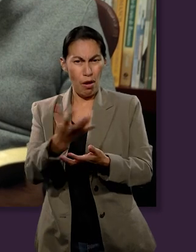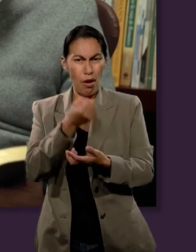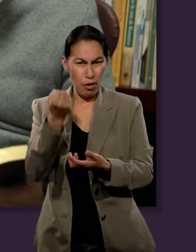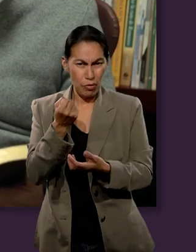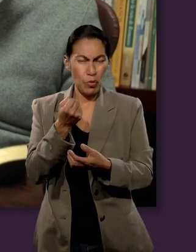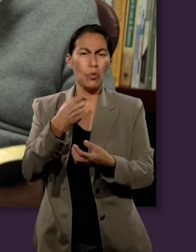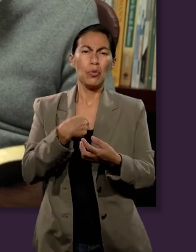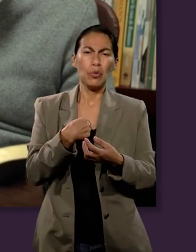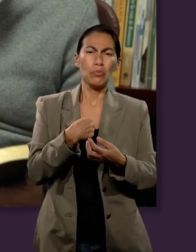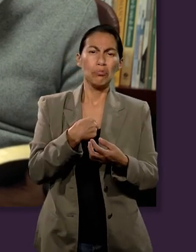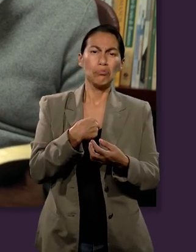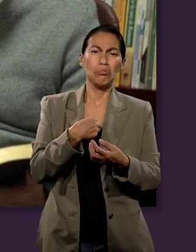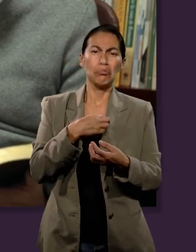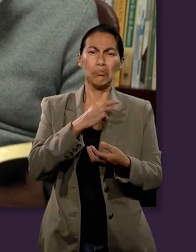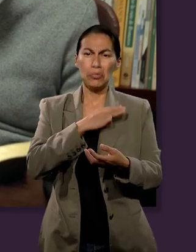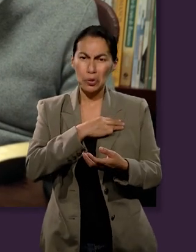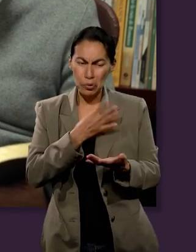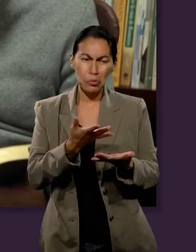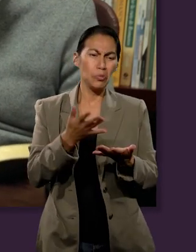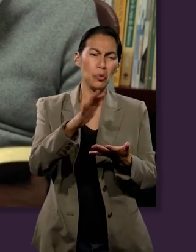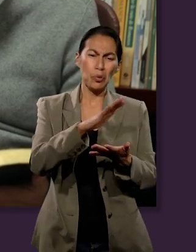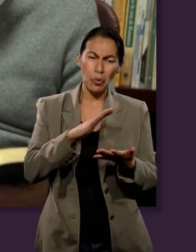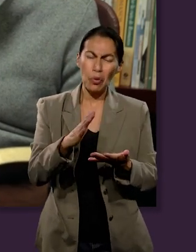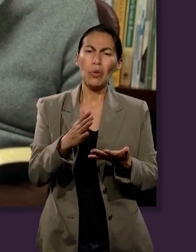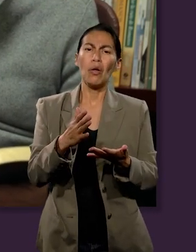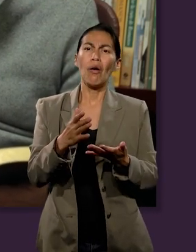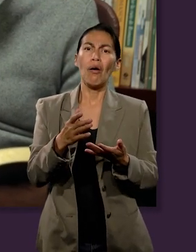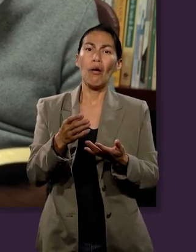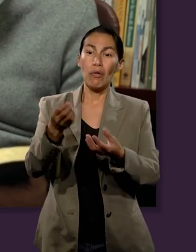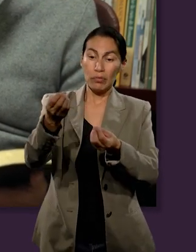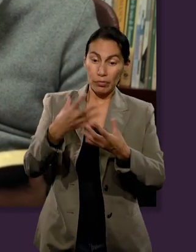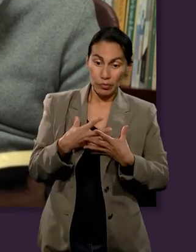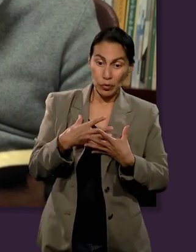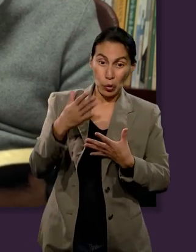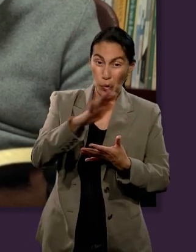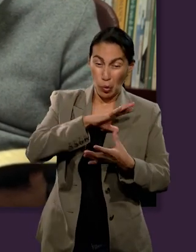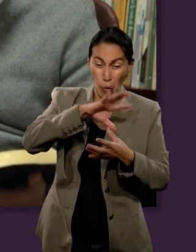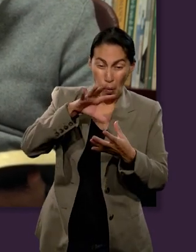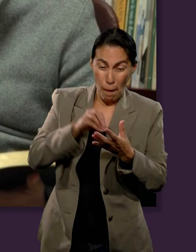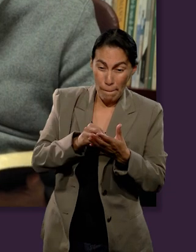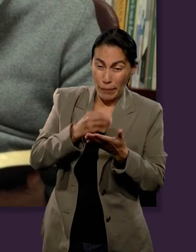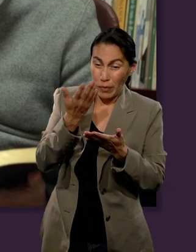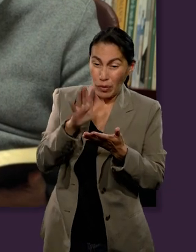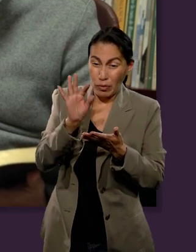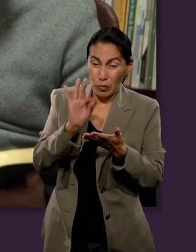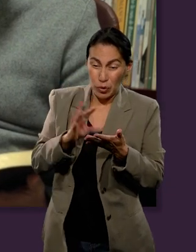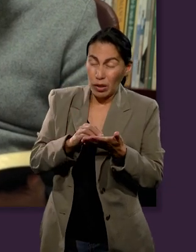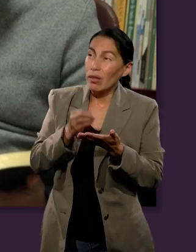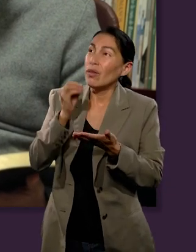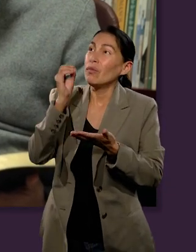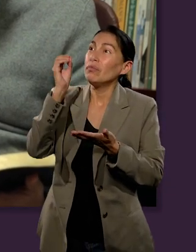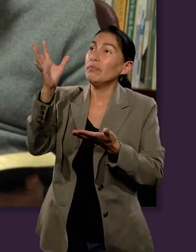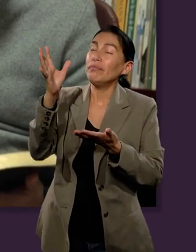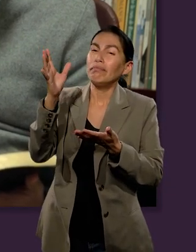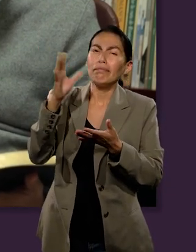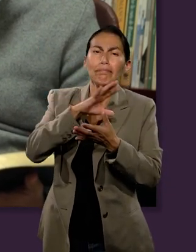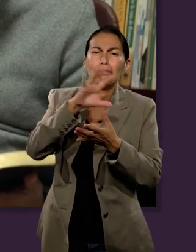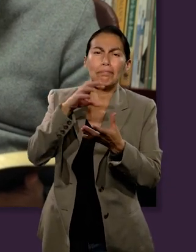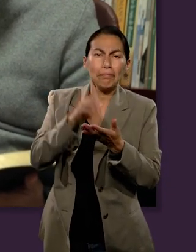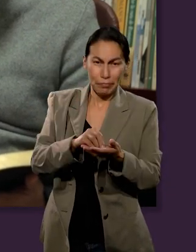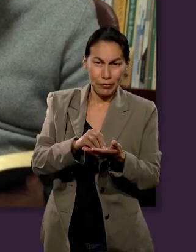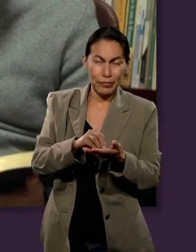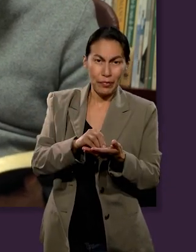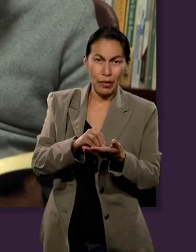Es decir, que en todo lo que haga, en este caso, como mayordomo, como administrador, lo haga todo